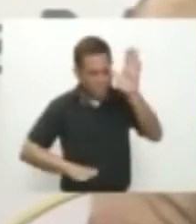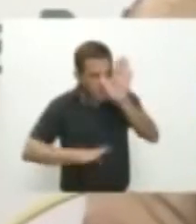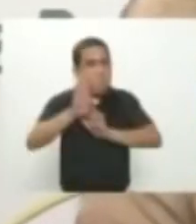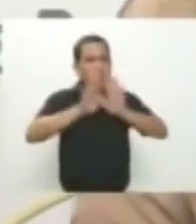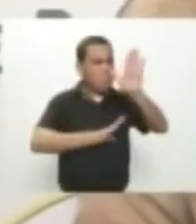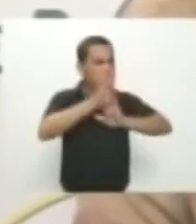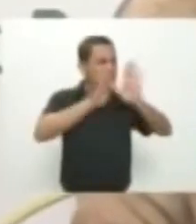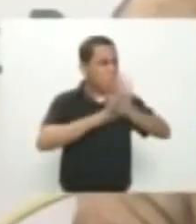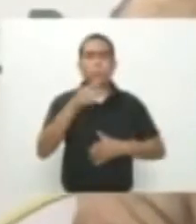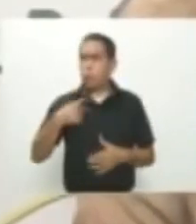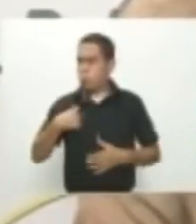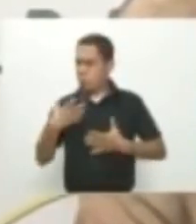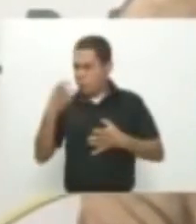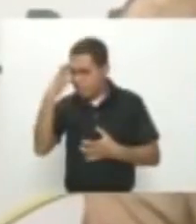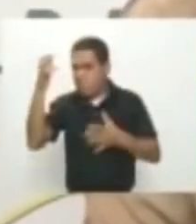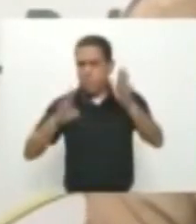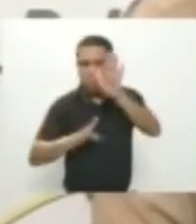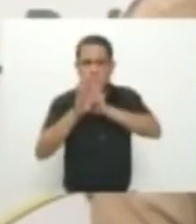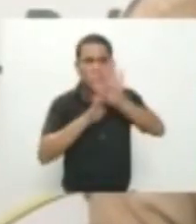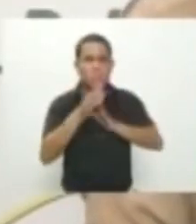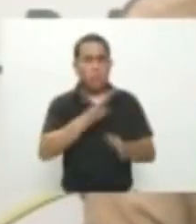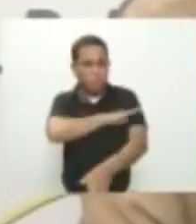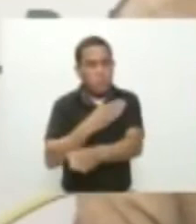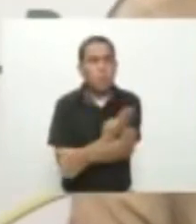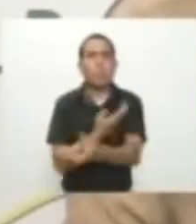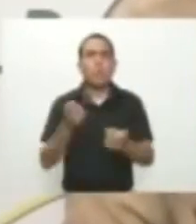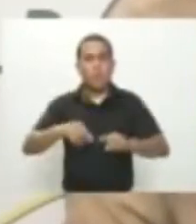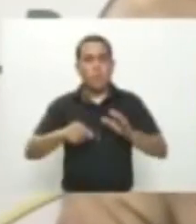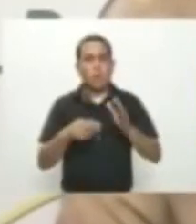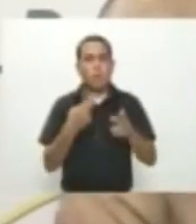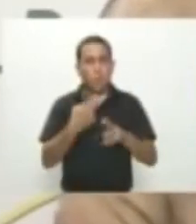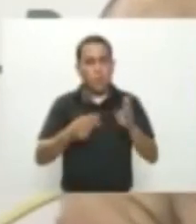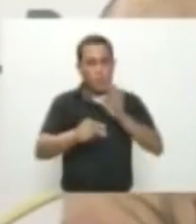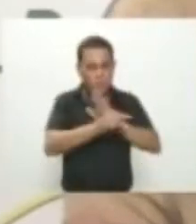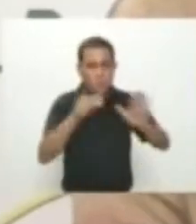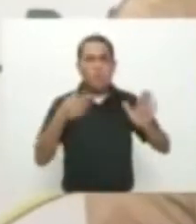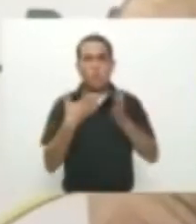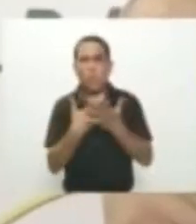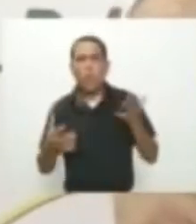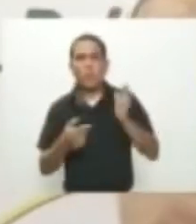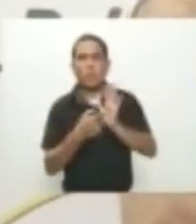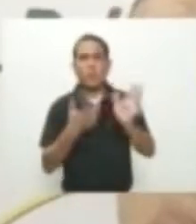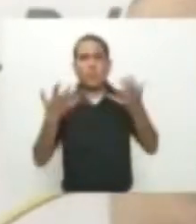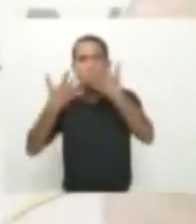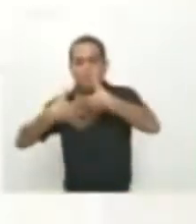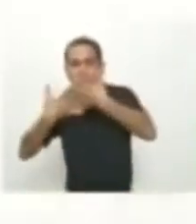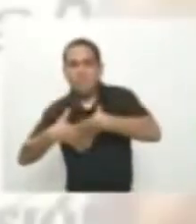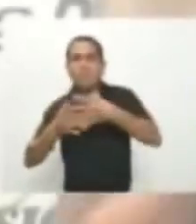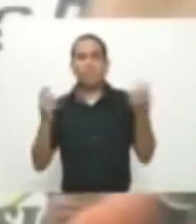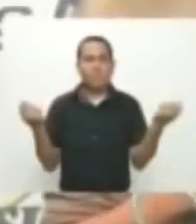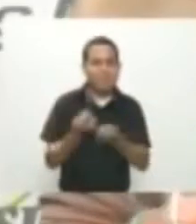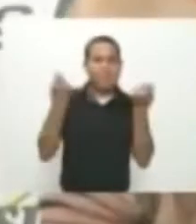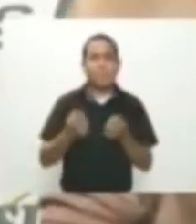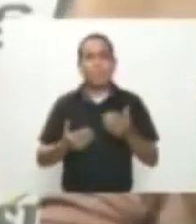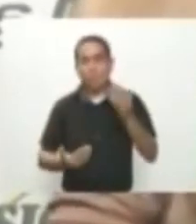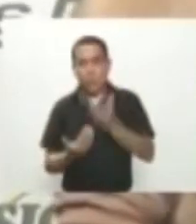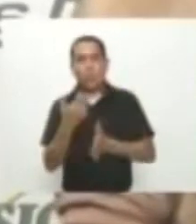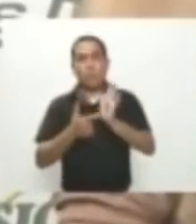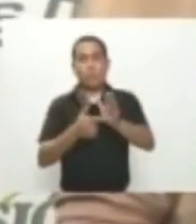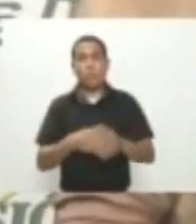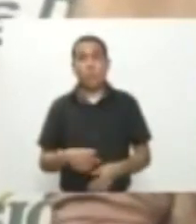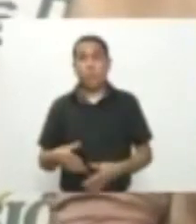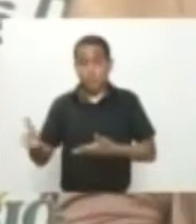personas Que estén Potencializando La marca Como tal Y el negocio Y también A empresarios La invitación Está